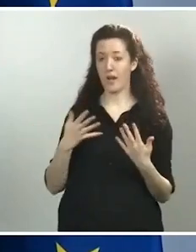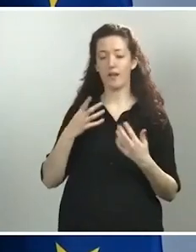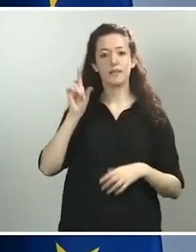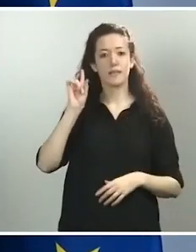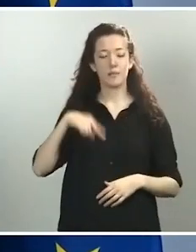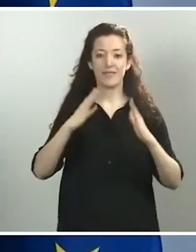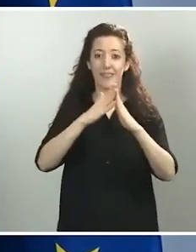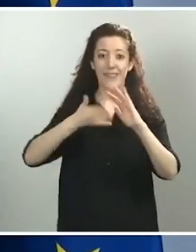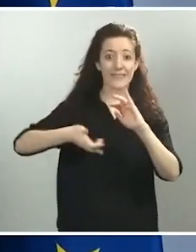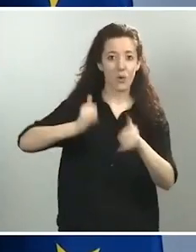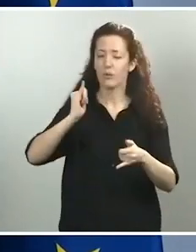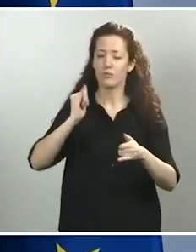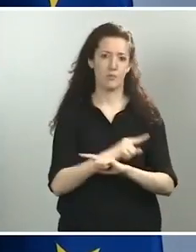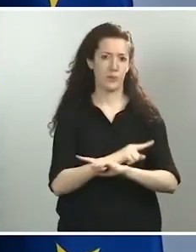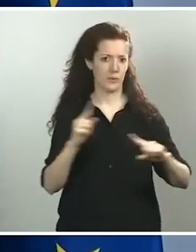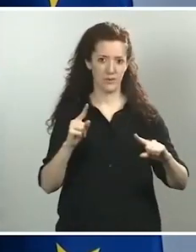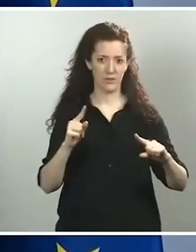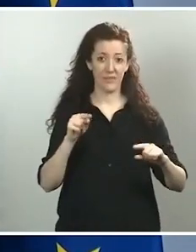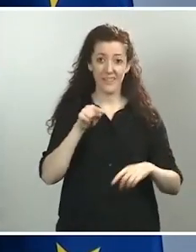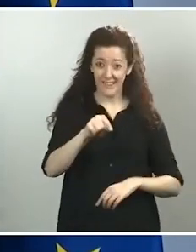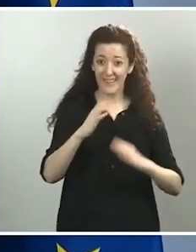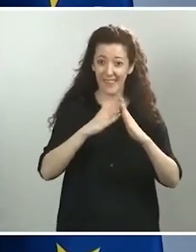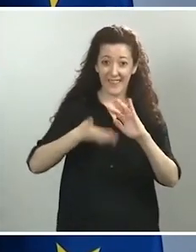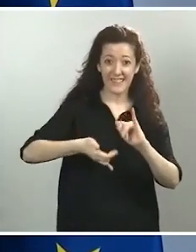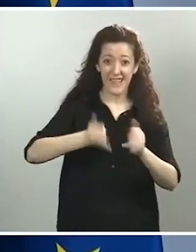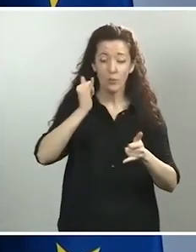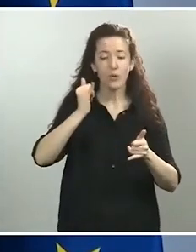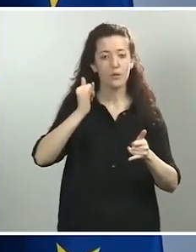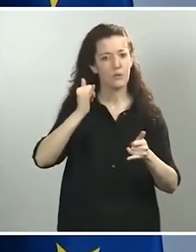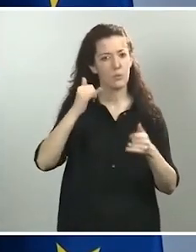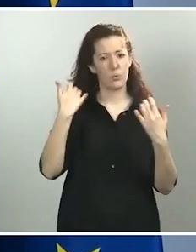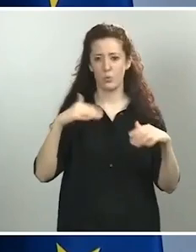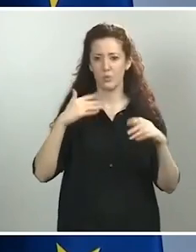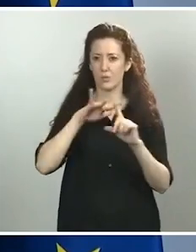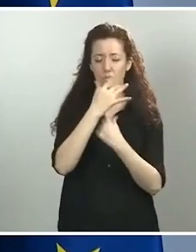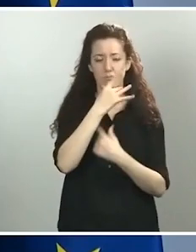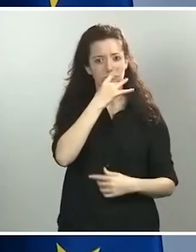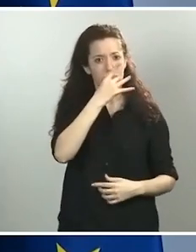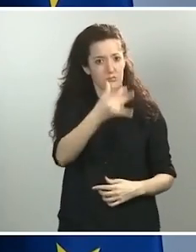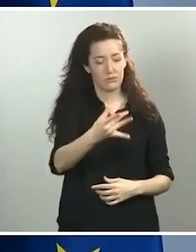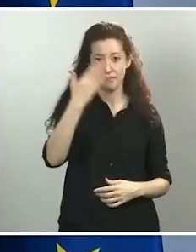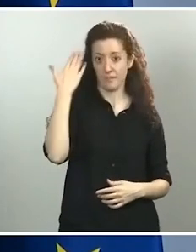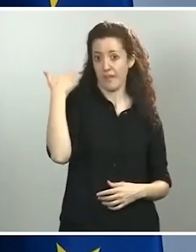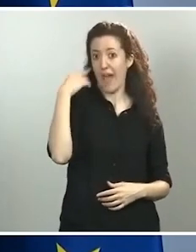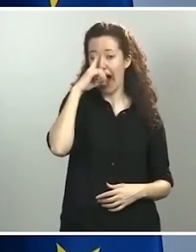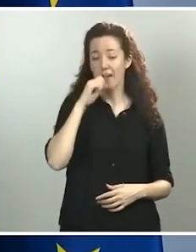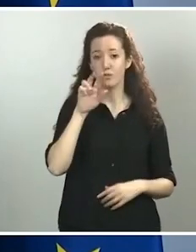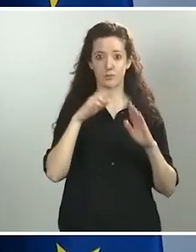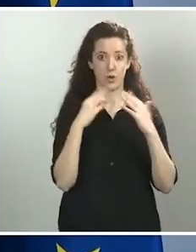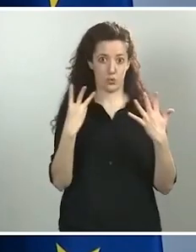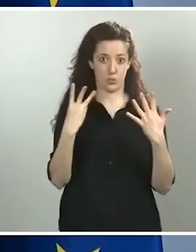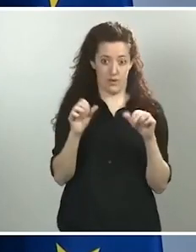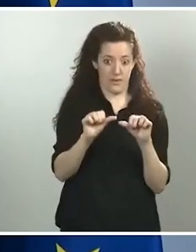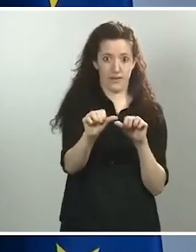usted sabe fue una de las grandes vergüenzas para España después de la crisis del año 2008 y al mismo tiempo ha